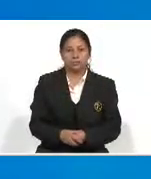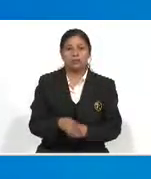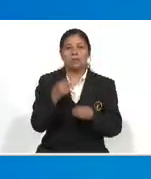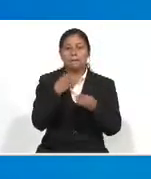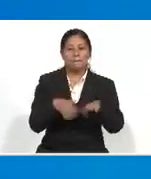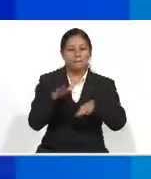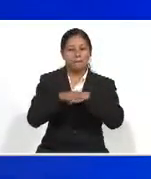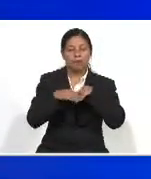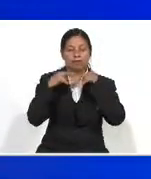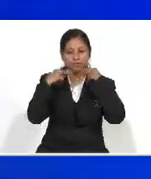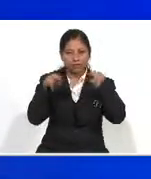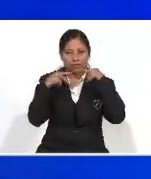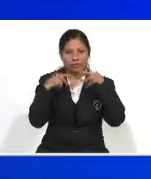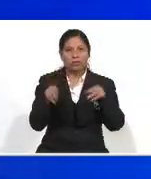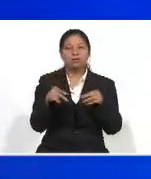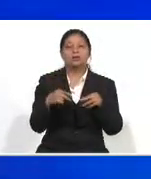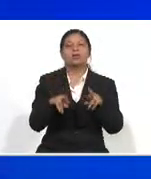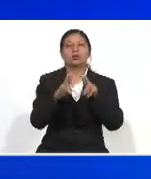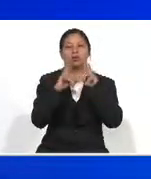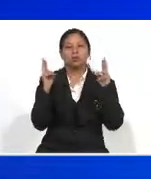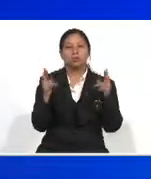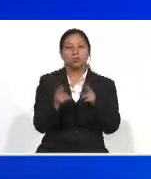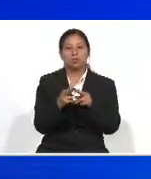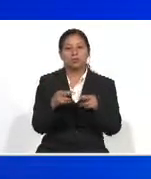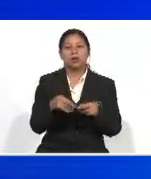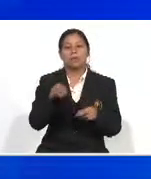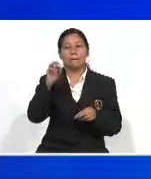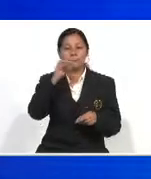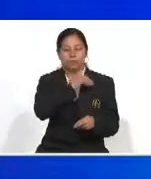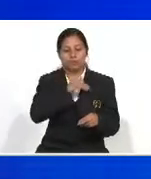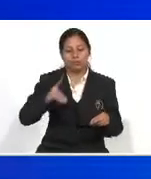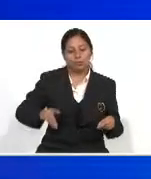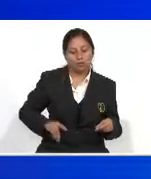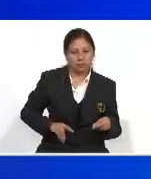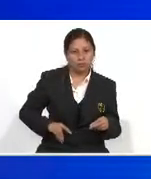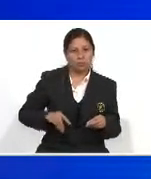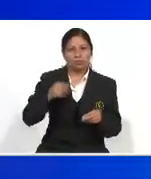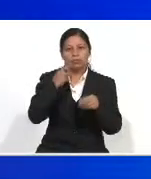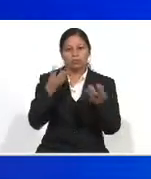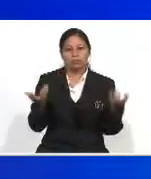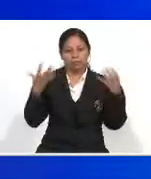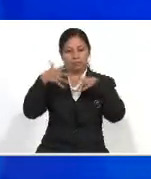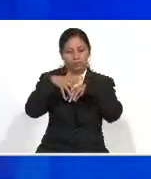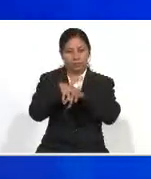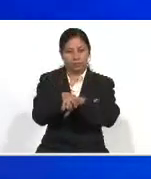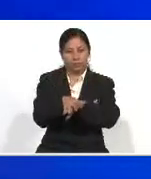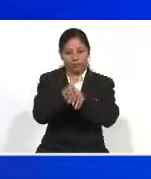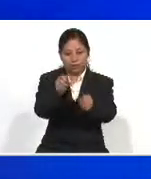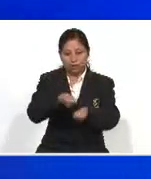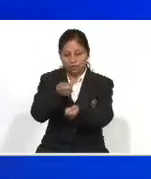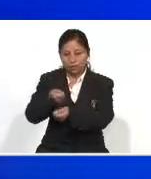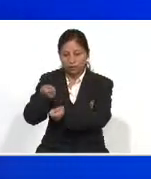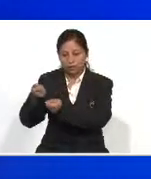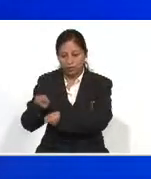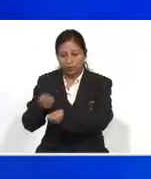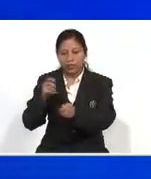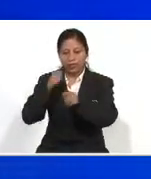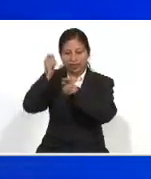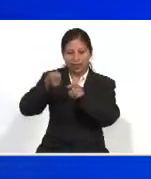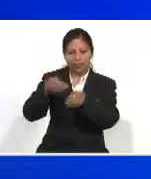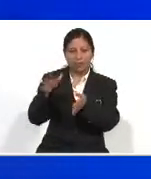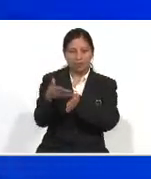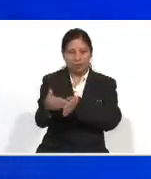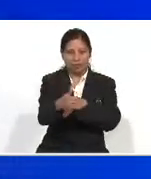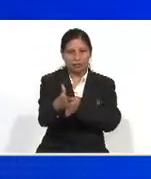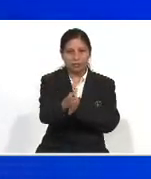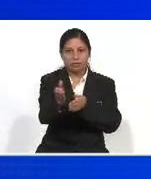más noticias El diputado Juan Carlos Rodas Lucero Junto al diputado Juan Ignacio Quijada Integrante de la comisión De agricultura Ganadería y pesca Del congreso de